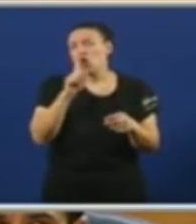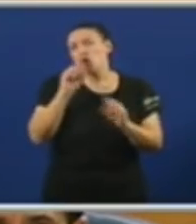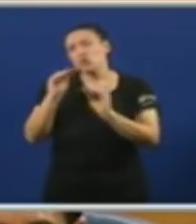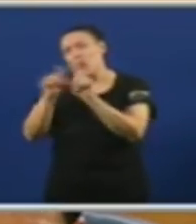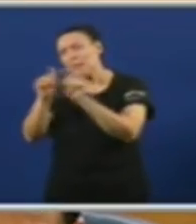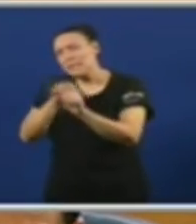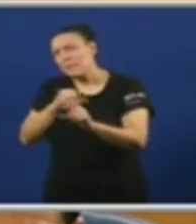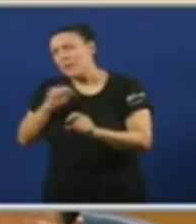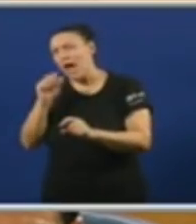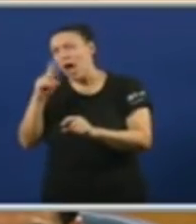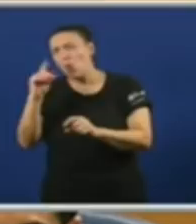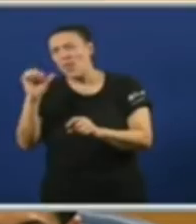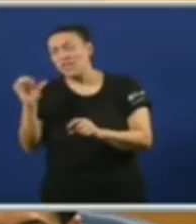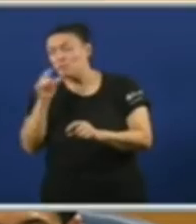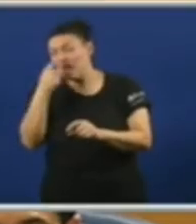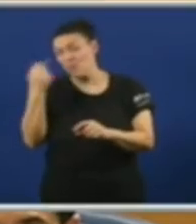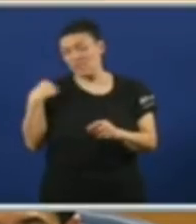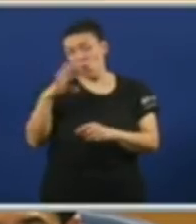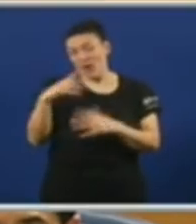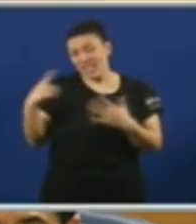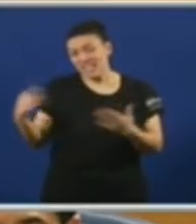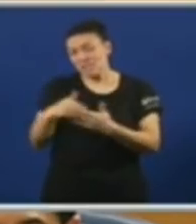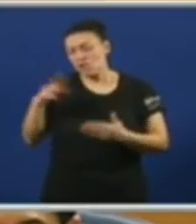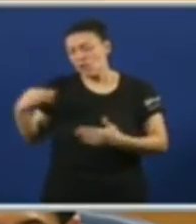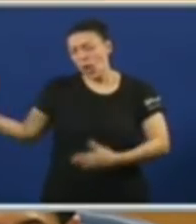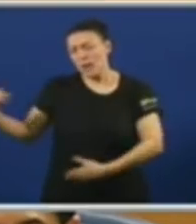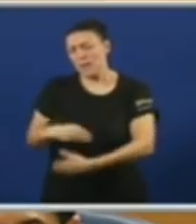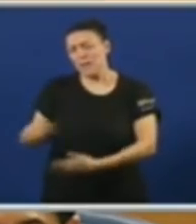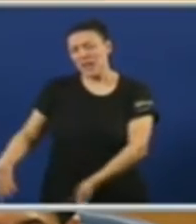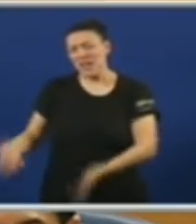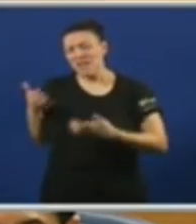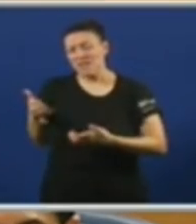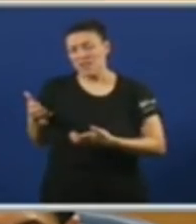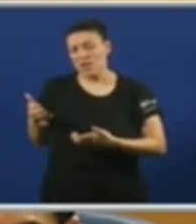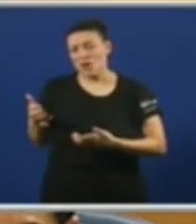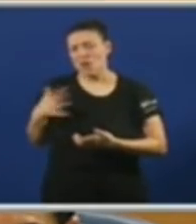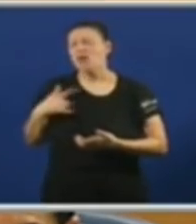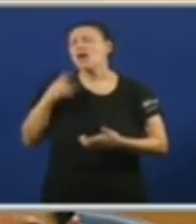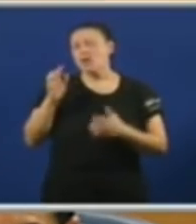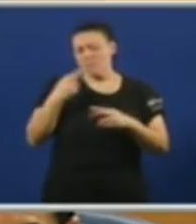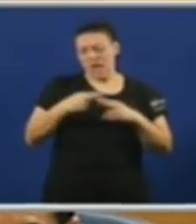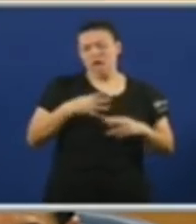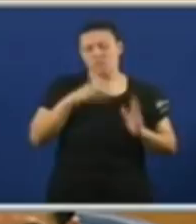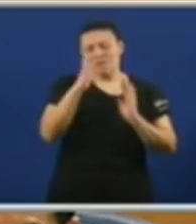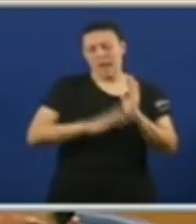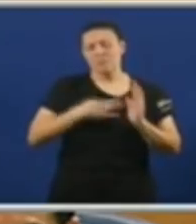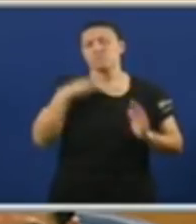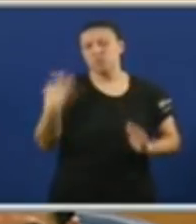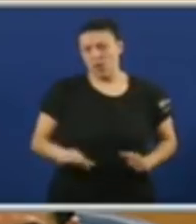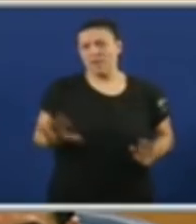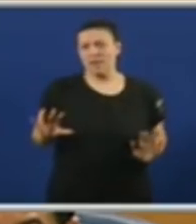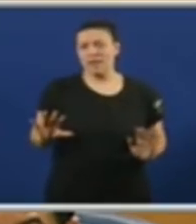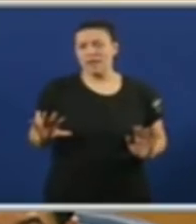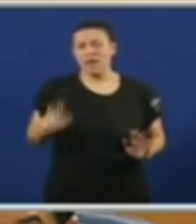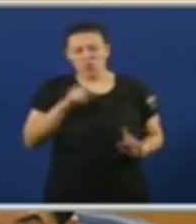se o ano pasado Tuvo 46 millóns de euros De beneficio Está claro Que hai marxe Para baixar as PHS Non noso país E